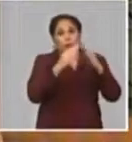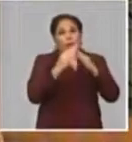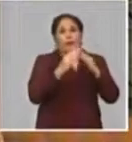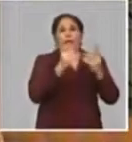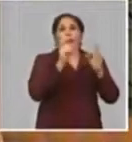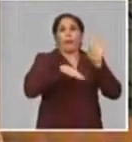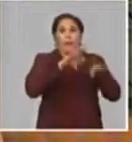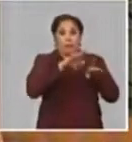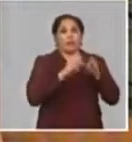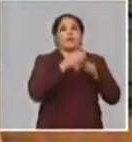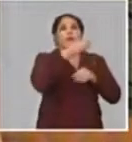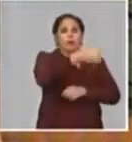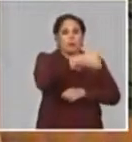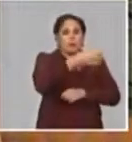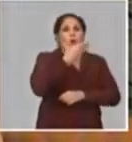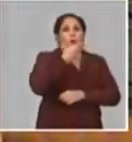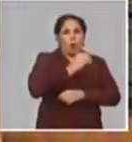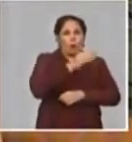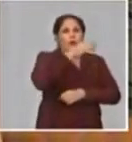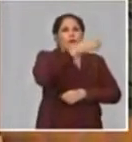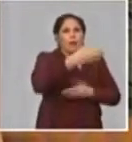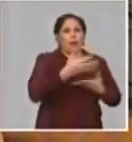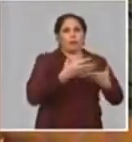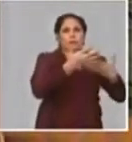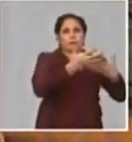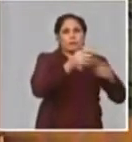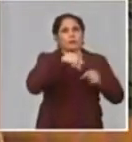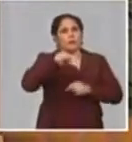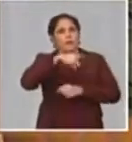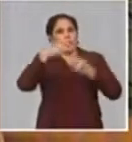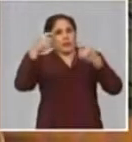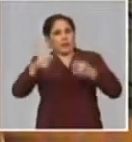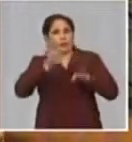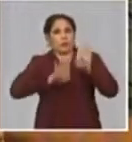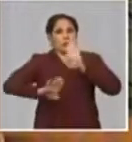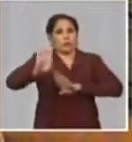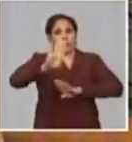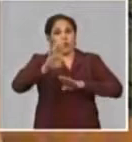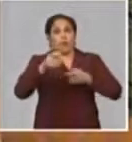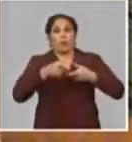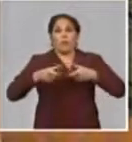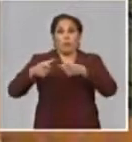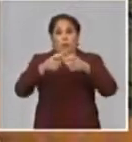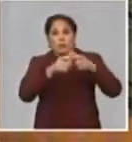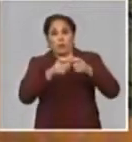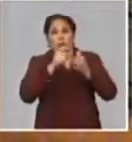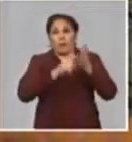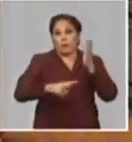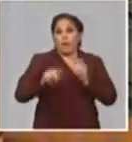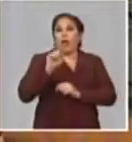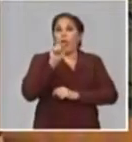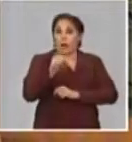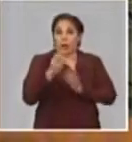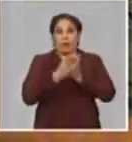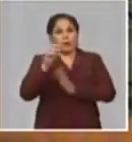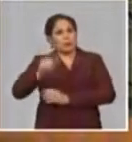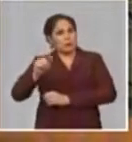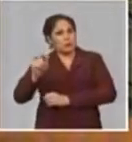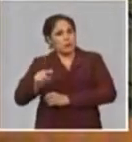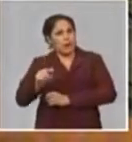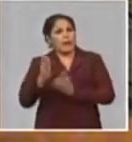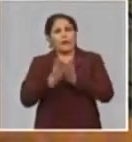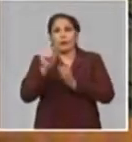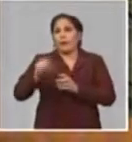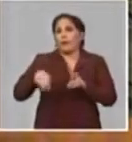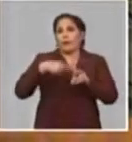comunidades vulnerables y las decisiones que se han tomado en los consejos de defensa municipal y provincial, donde hay estudiantes y no solo